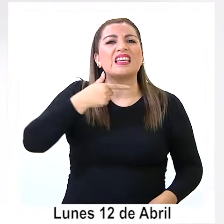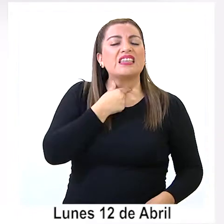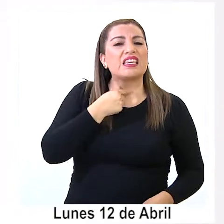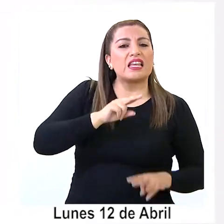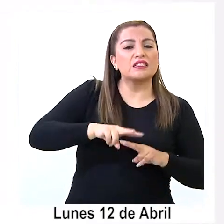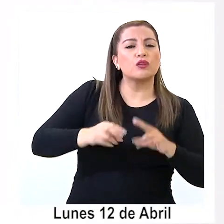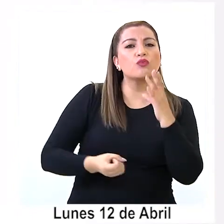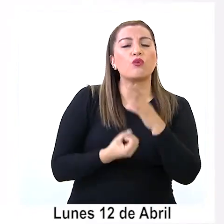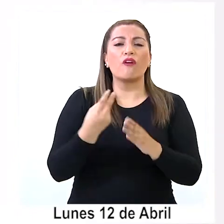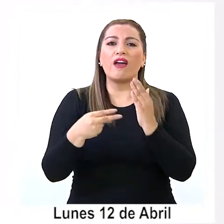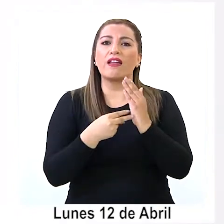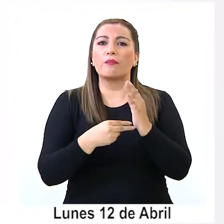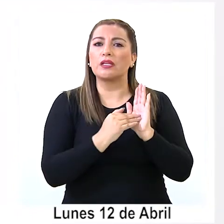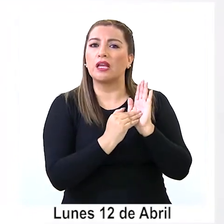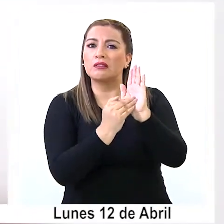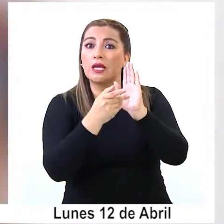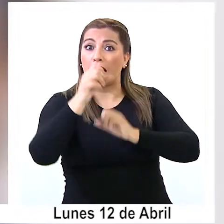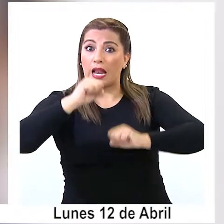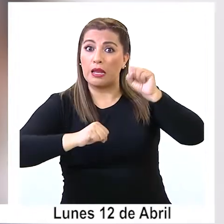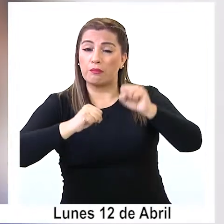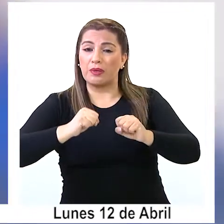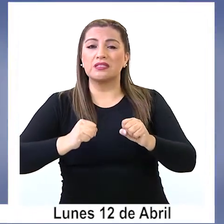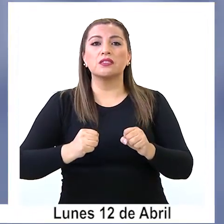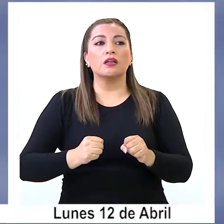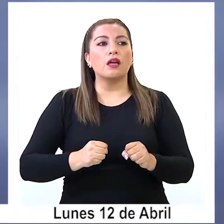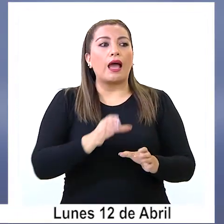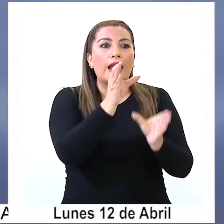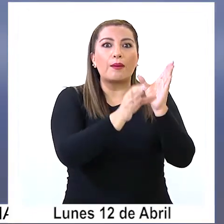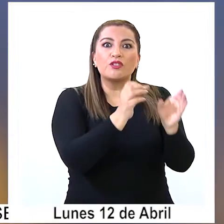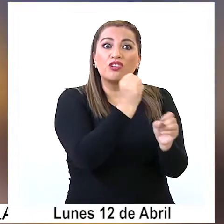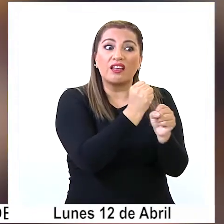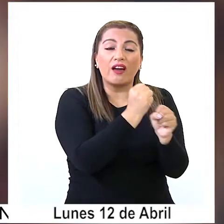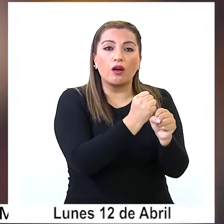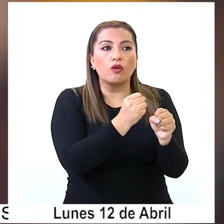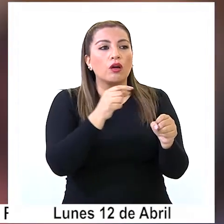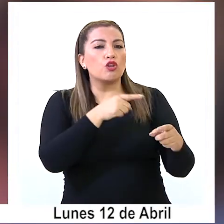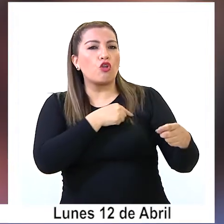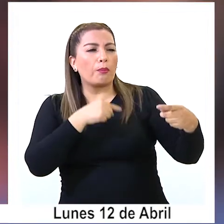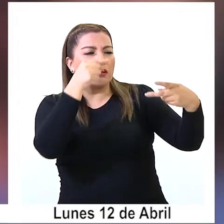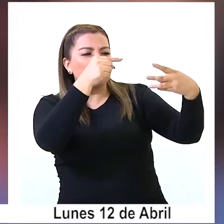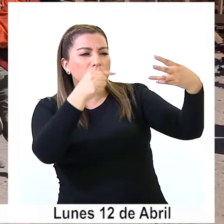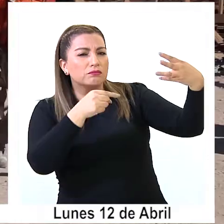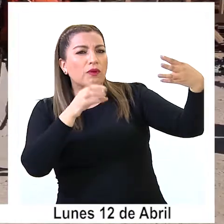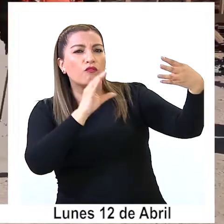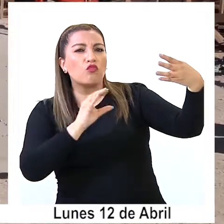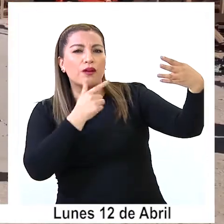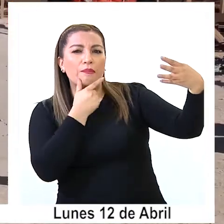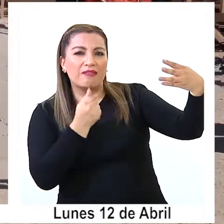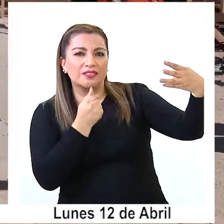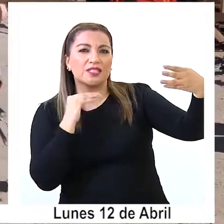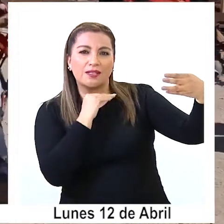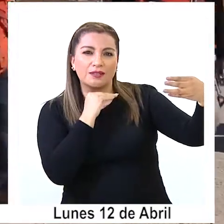una nueva herramienta para que las empresas puedan encontrar a los trabajadores de forma directa y simple.